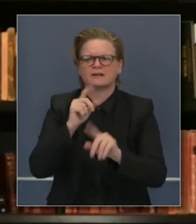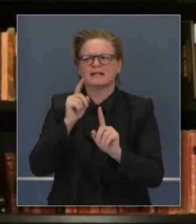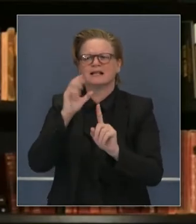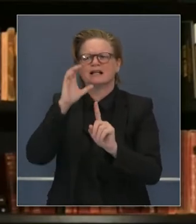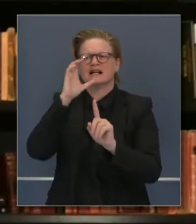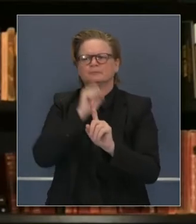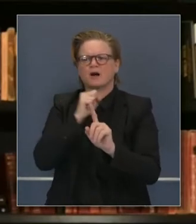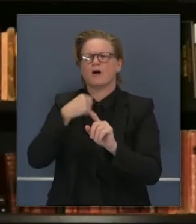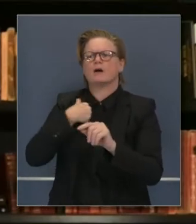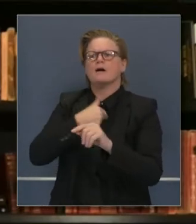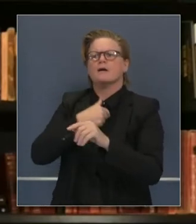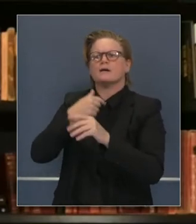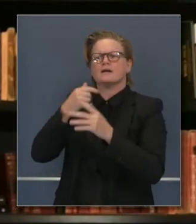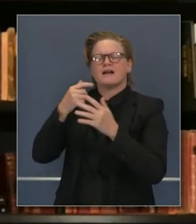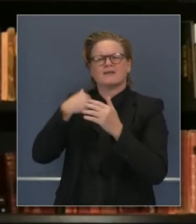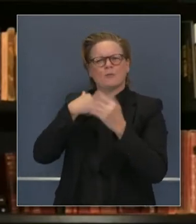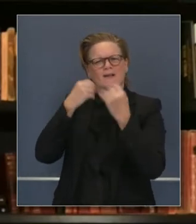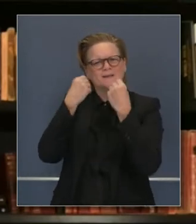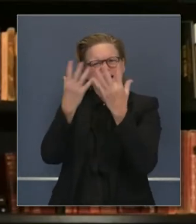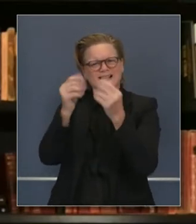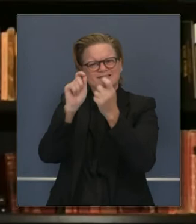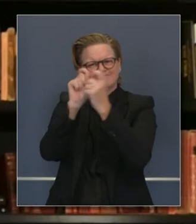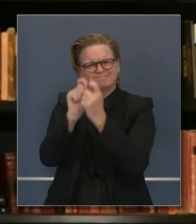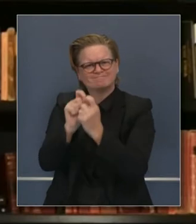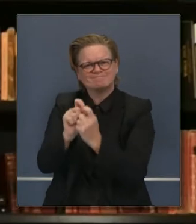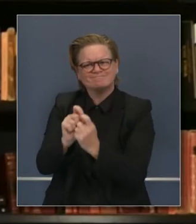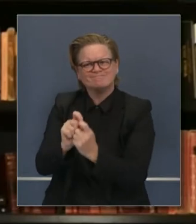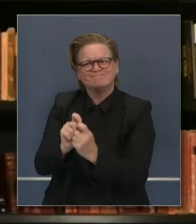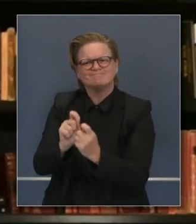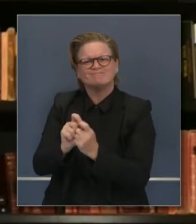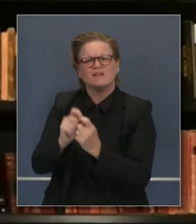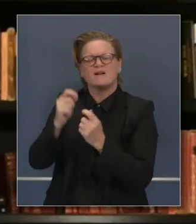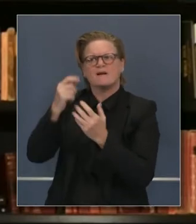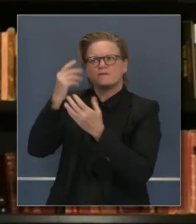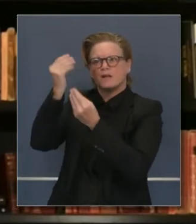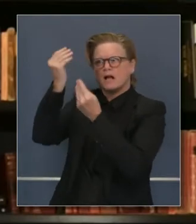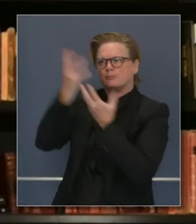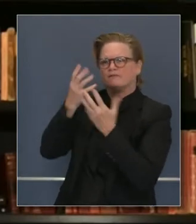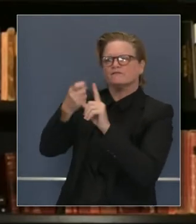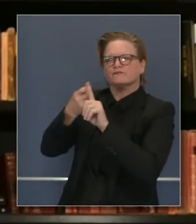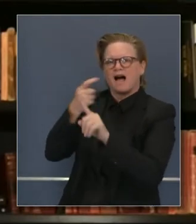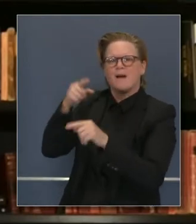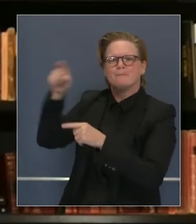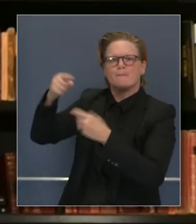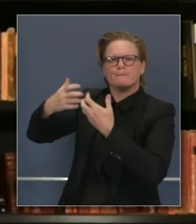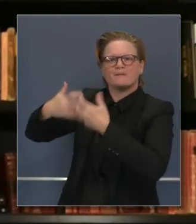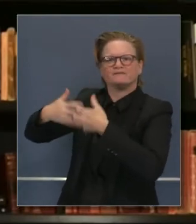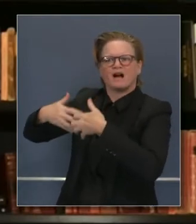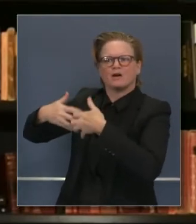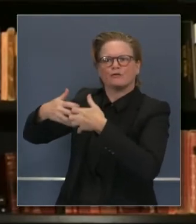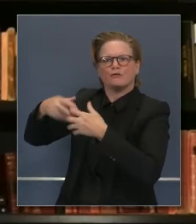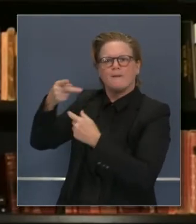proporcionaremos a ustedes los detalles cuando recibamos esta información detallada de los fabricantes.